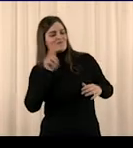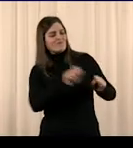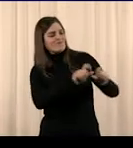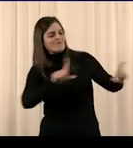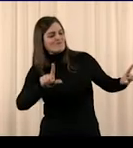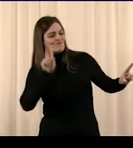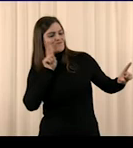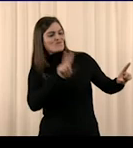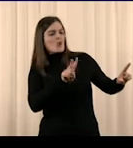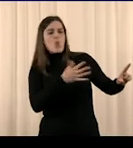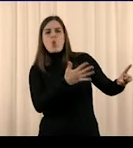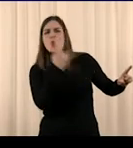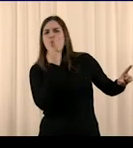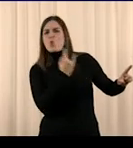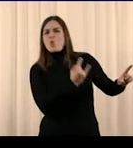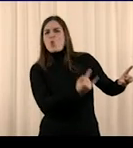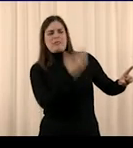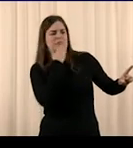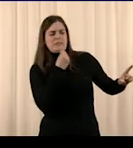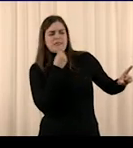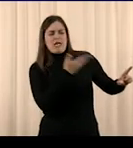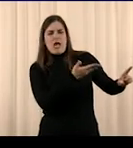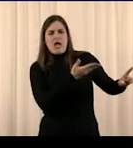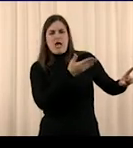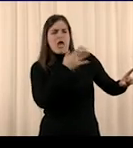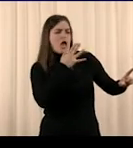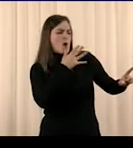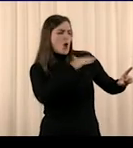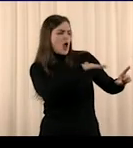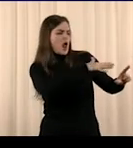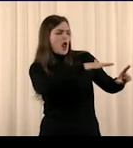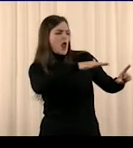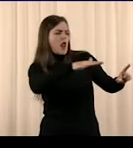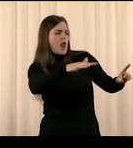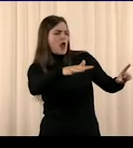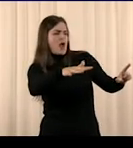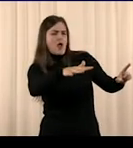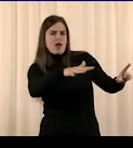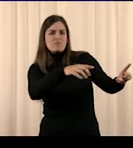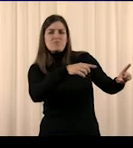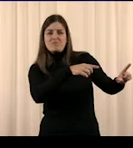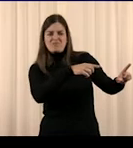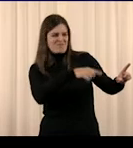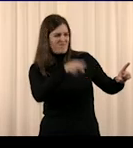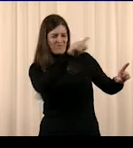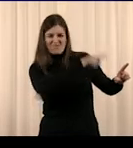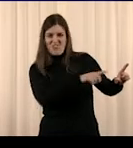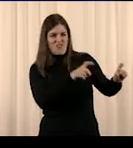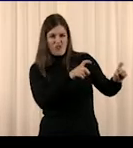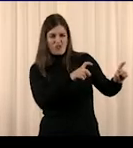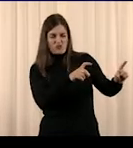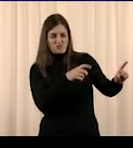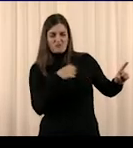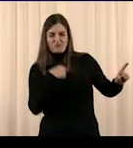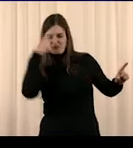es muy atractivo. Ven, fíjate qué aguas. Y sé que en algunos de esos sitios el agua ni se